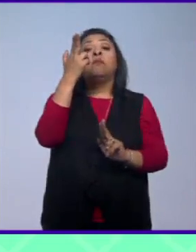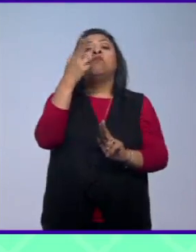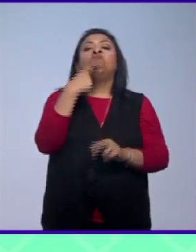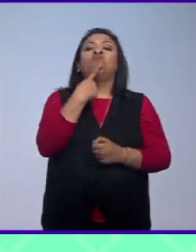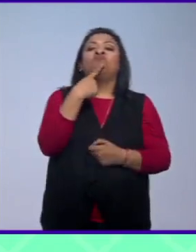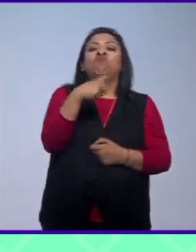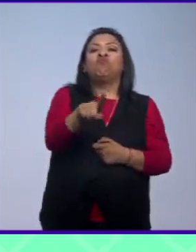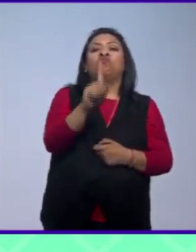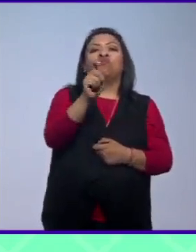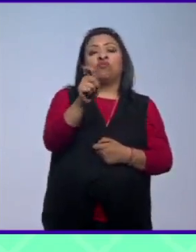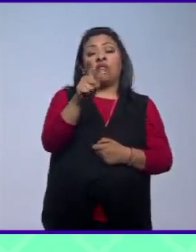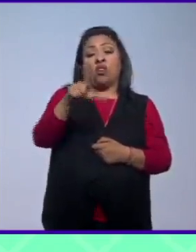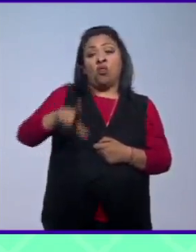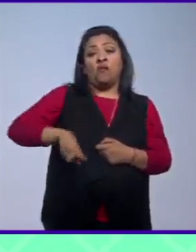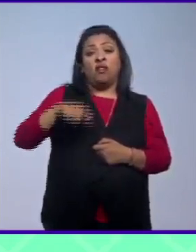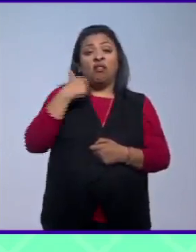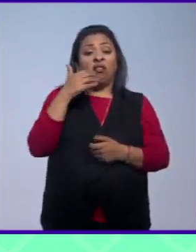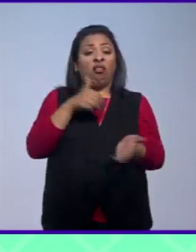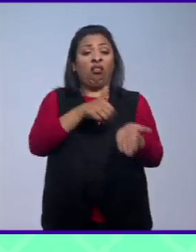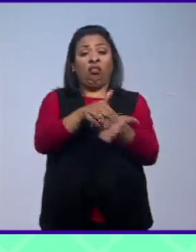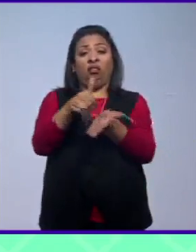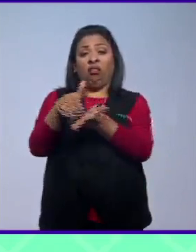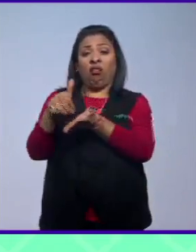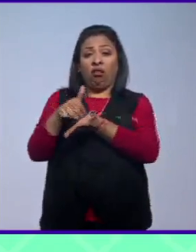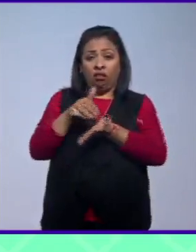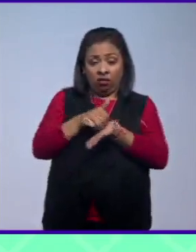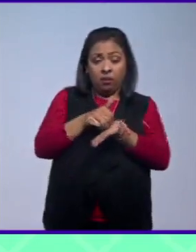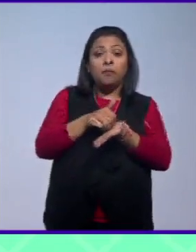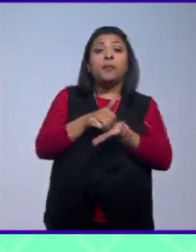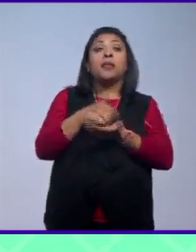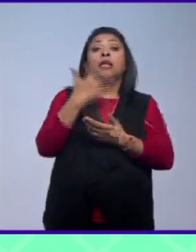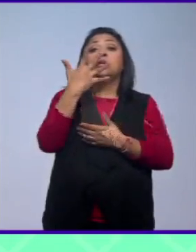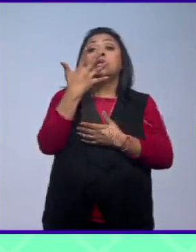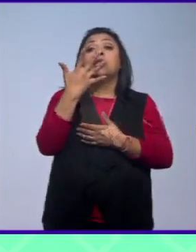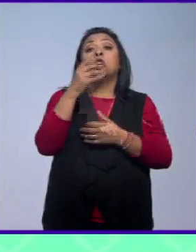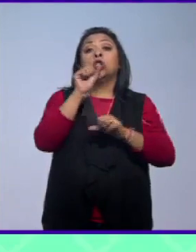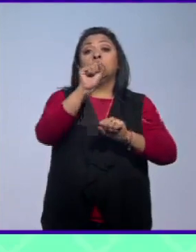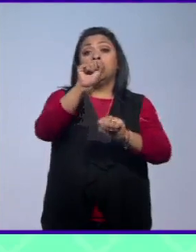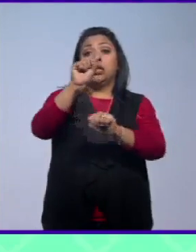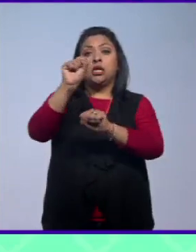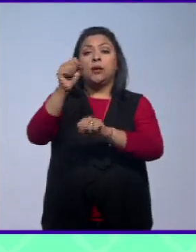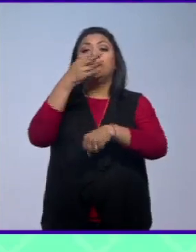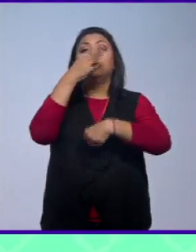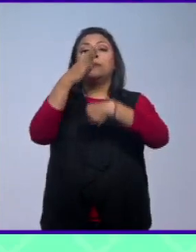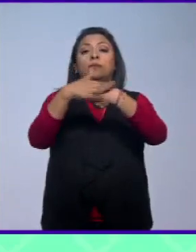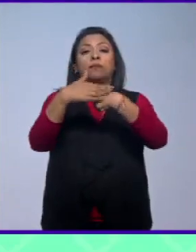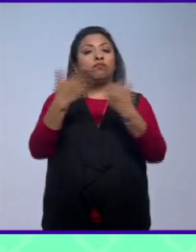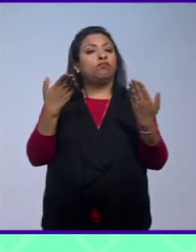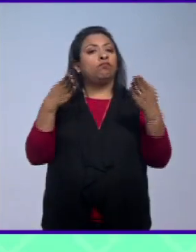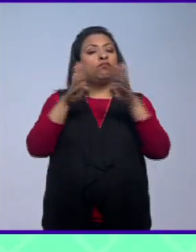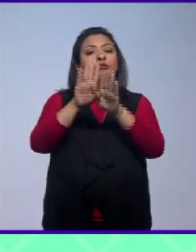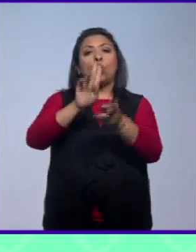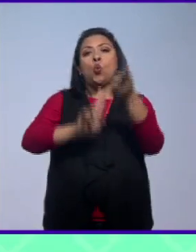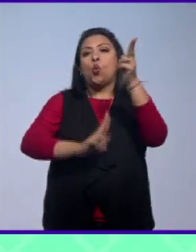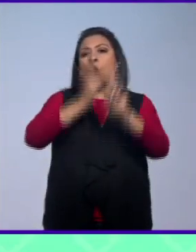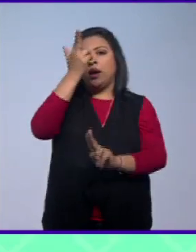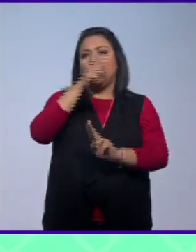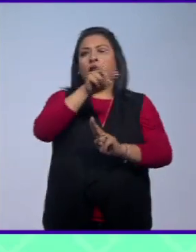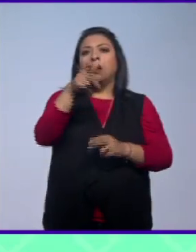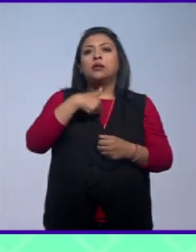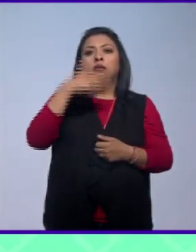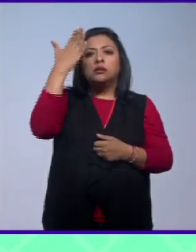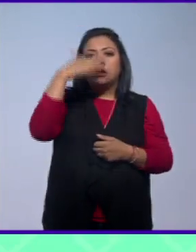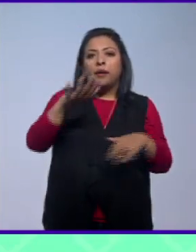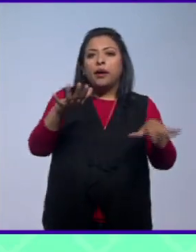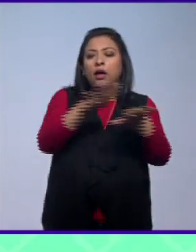denuncian que el Estado quiere deshacerse de ellos Fueron cinco sindicatos los que llamaron al paro de labores después de que conocieron